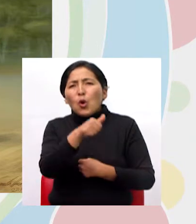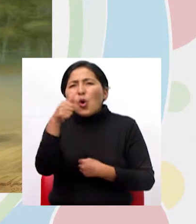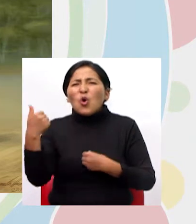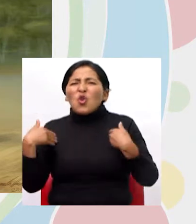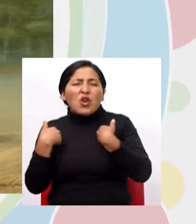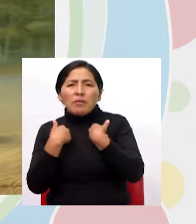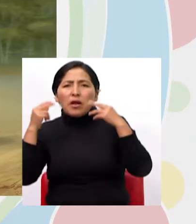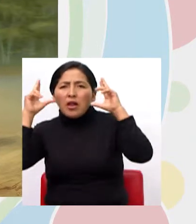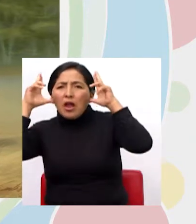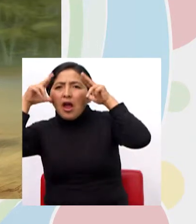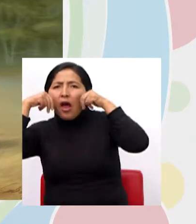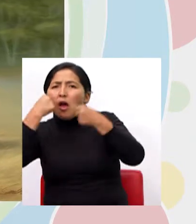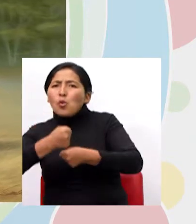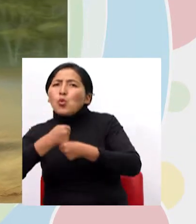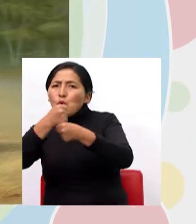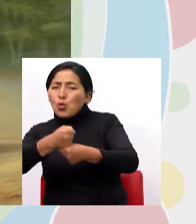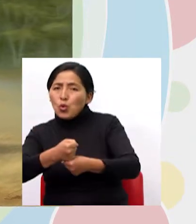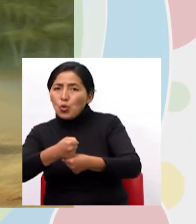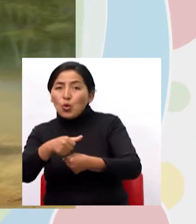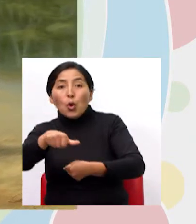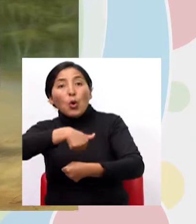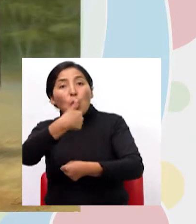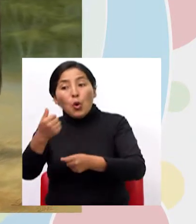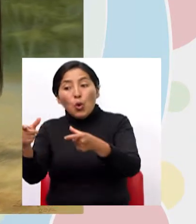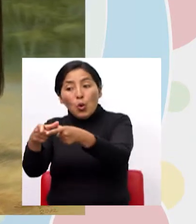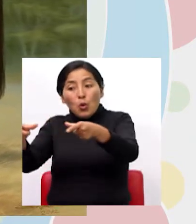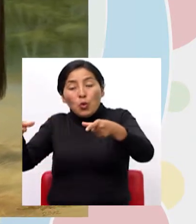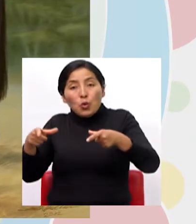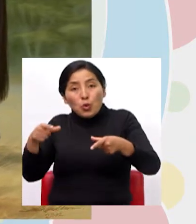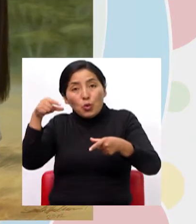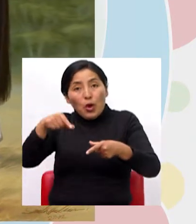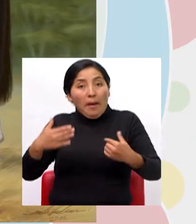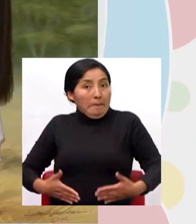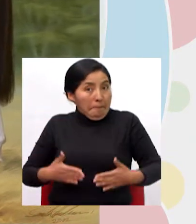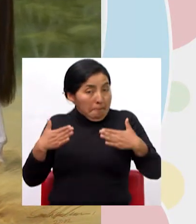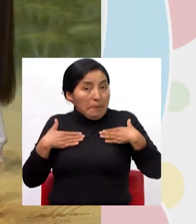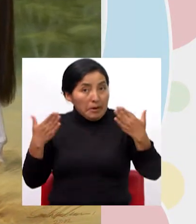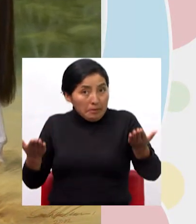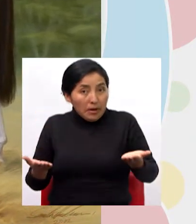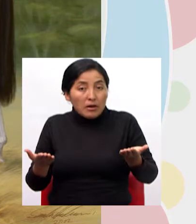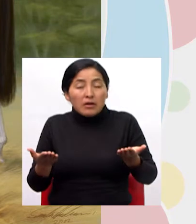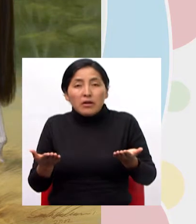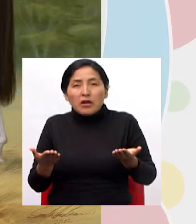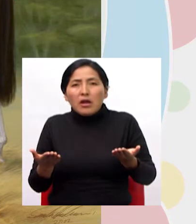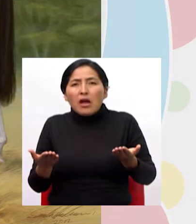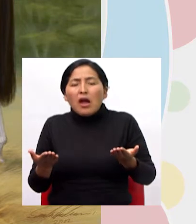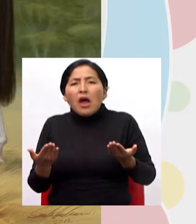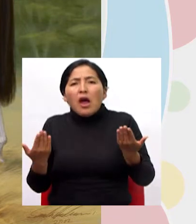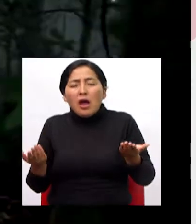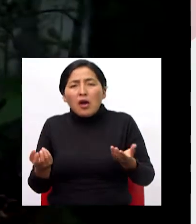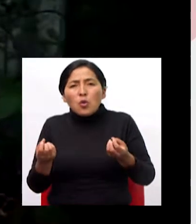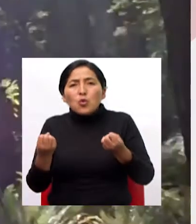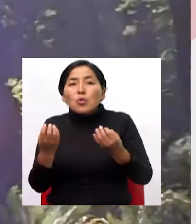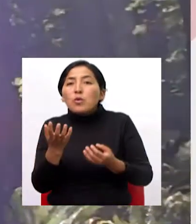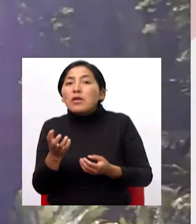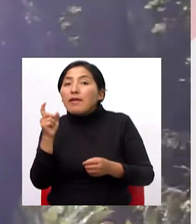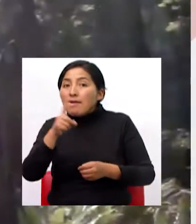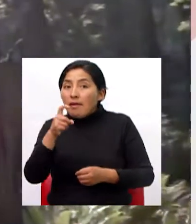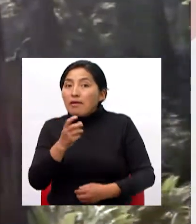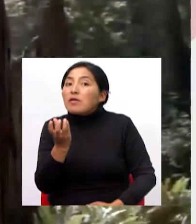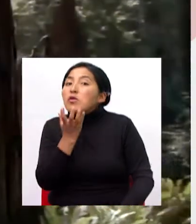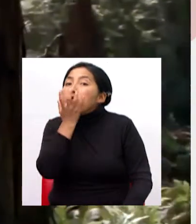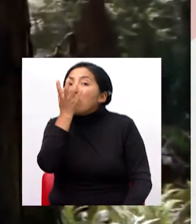caballo, también viven en otro tipo de zona, en otro tipo de lugar donde hay bastante pasto y hace